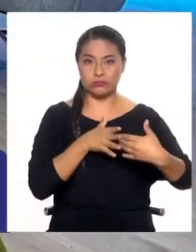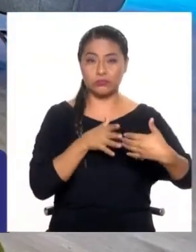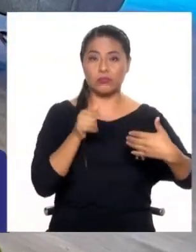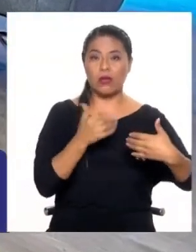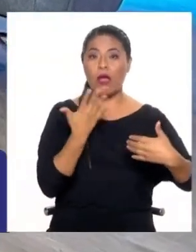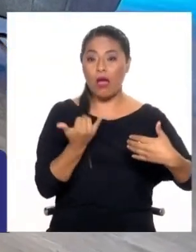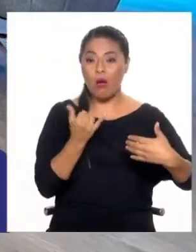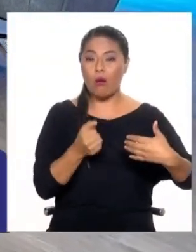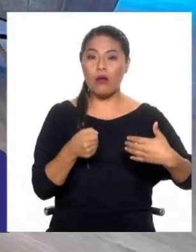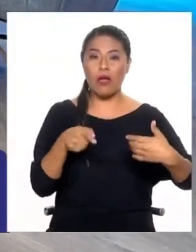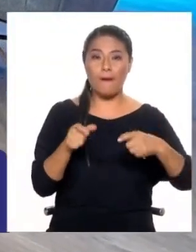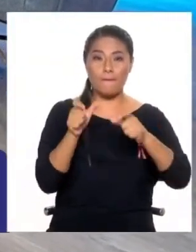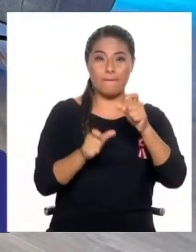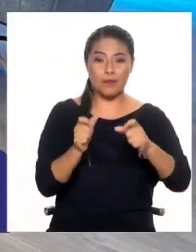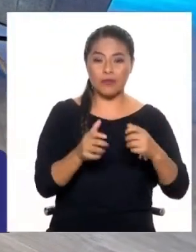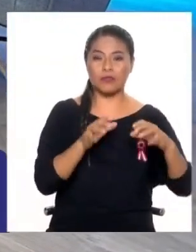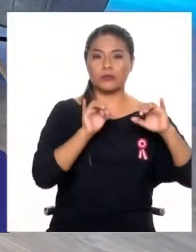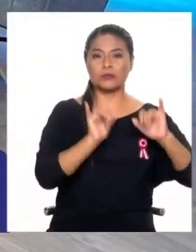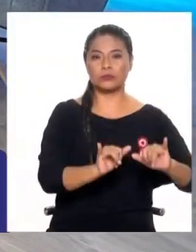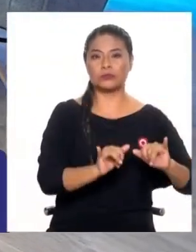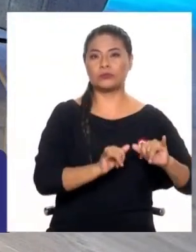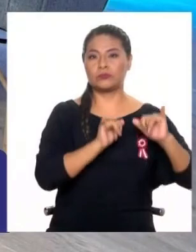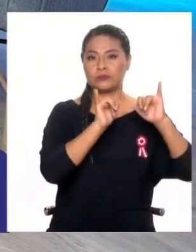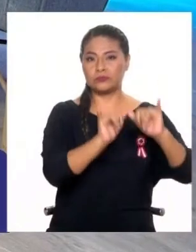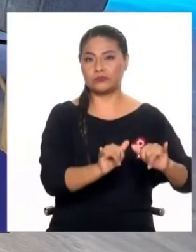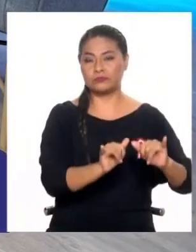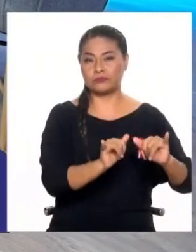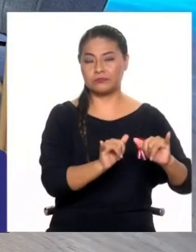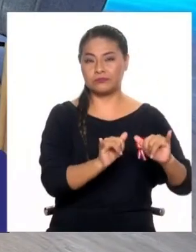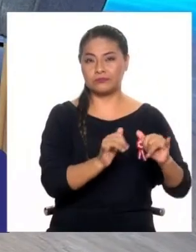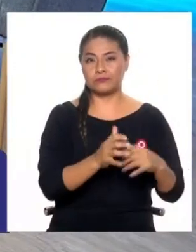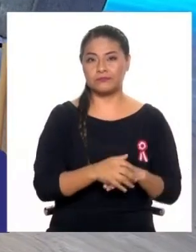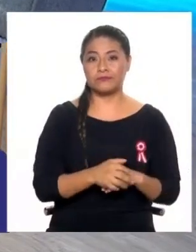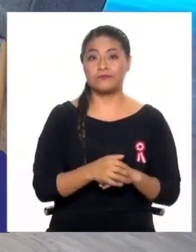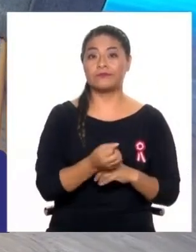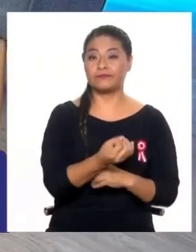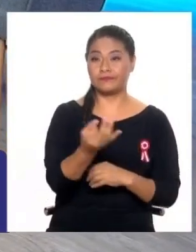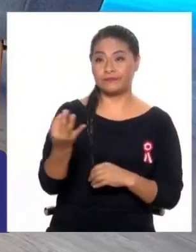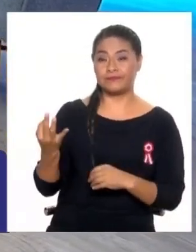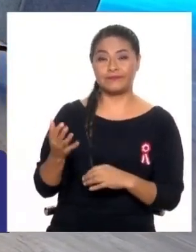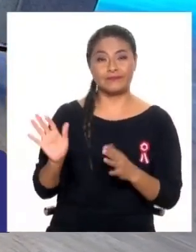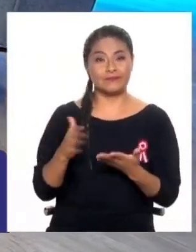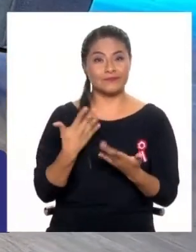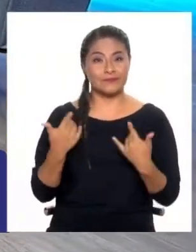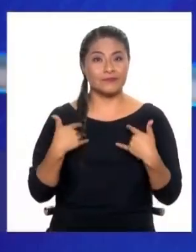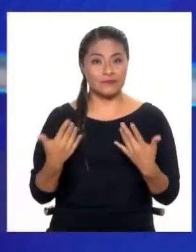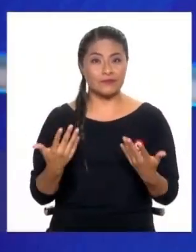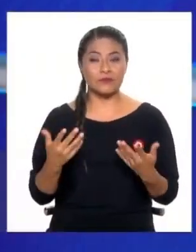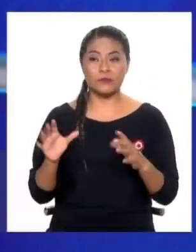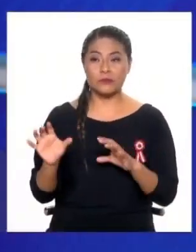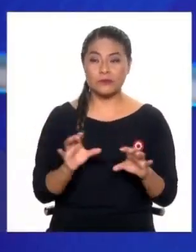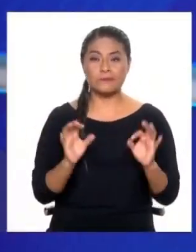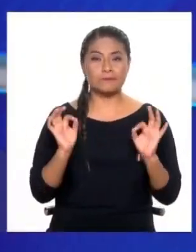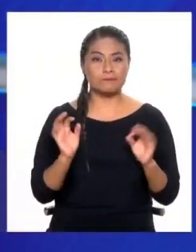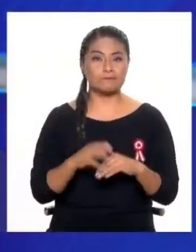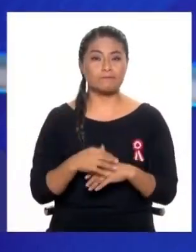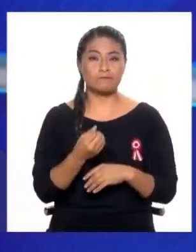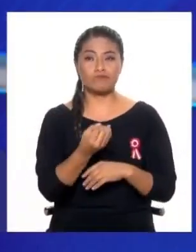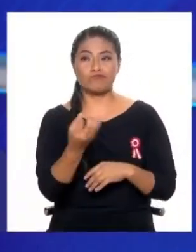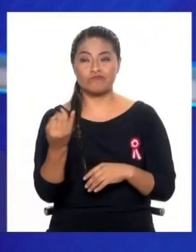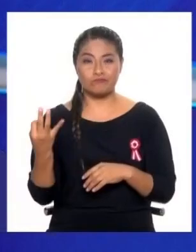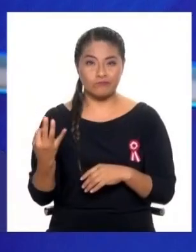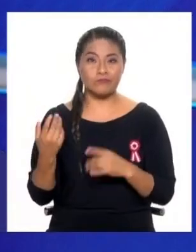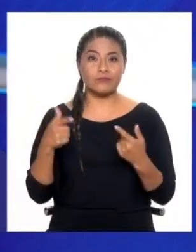la realidad es que está congelado. Y ante no poder hacer nada ni hacer mucho, sucede que